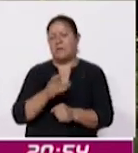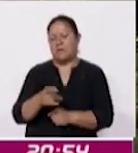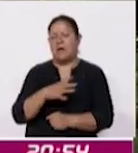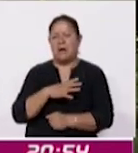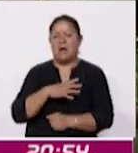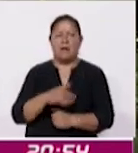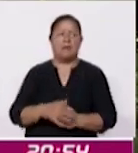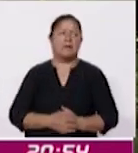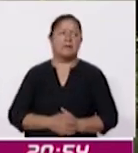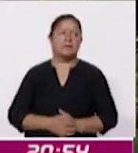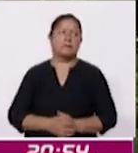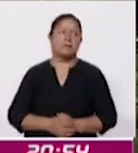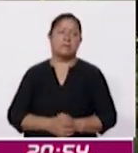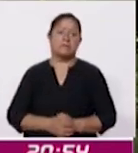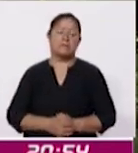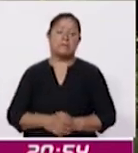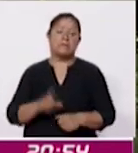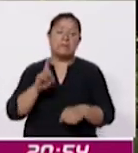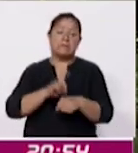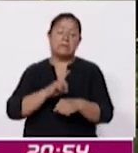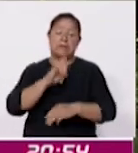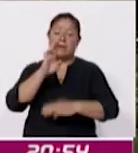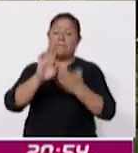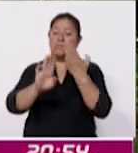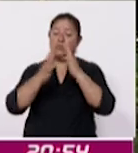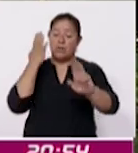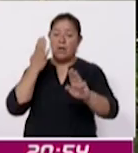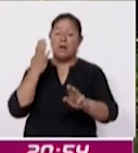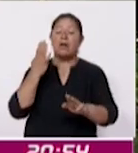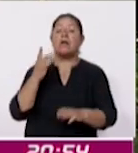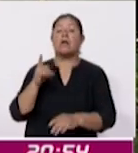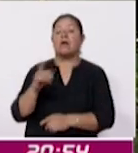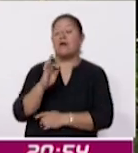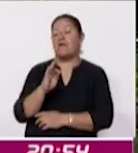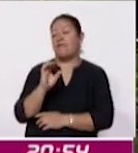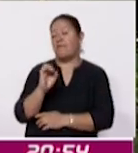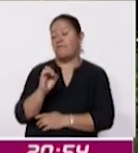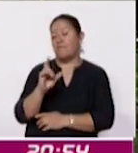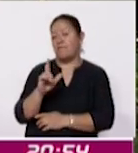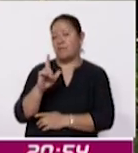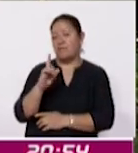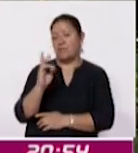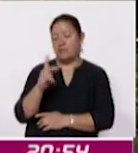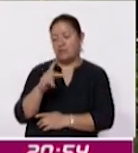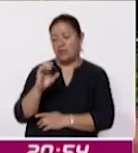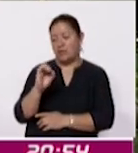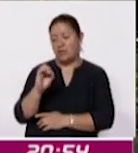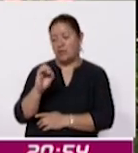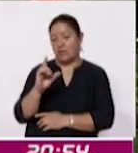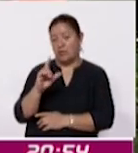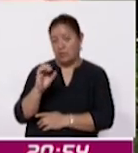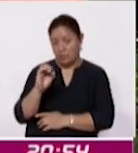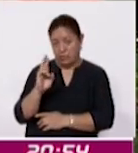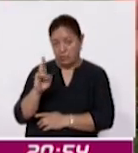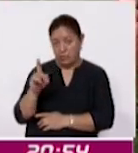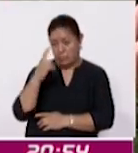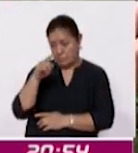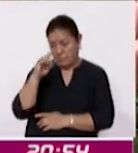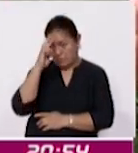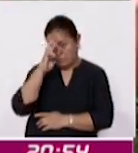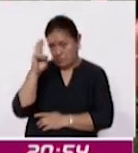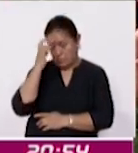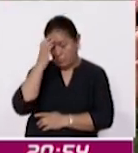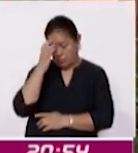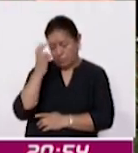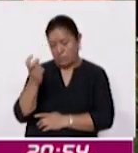generó este día mundial del folclor se creó así para reconocer a todas quienes crean